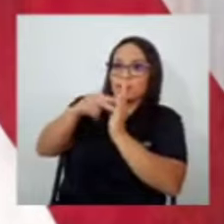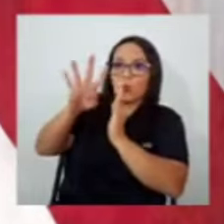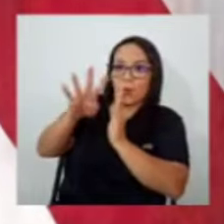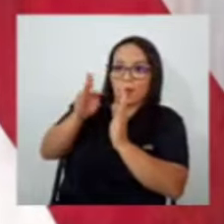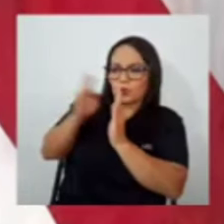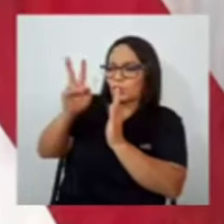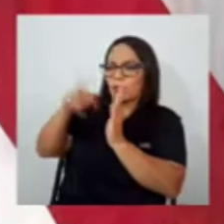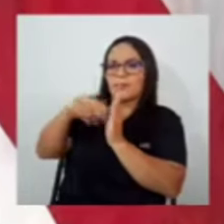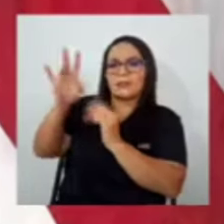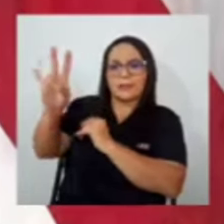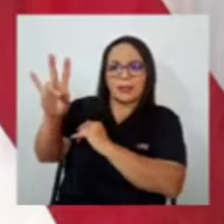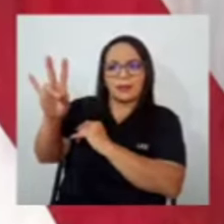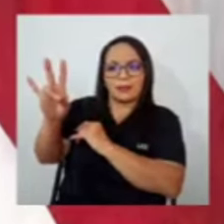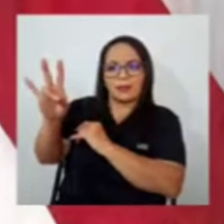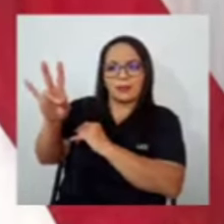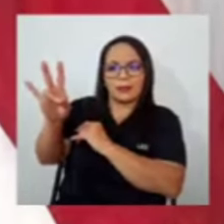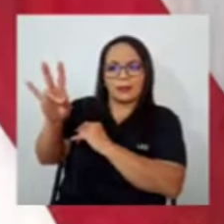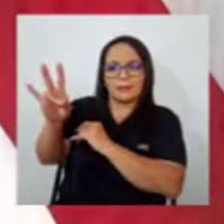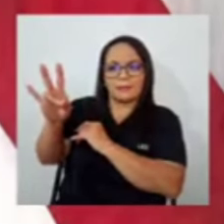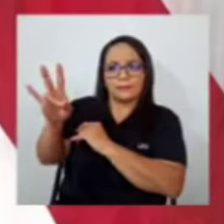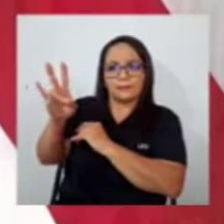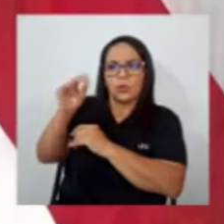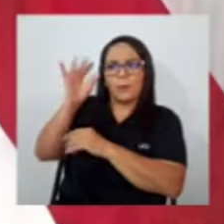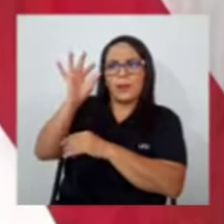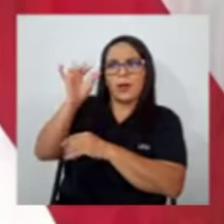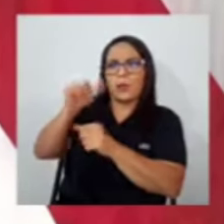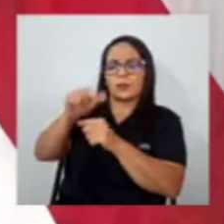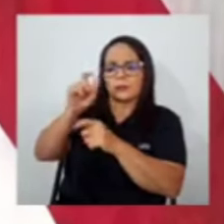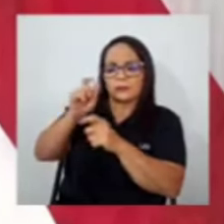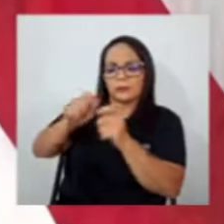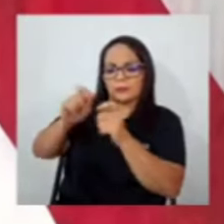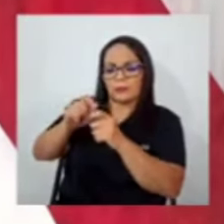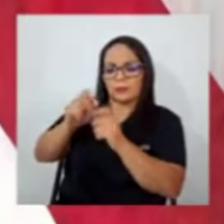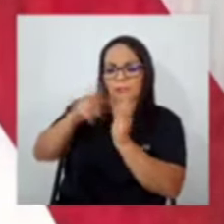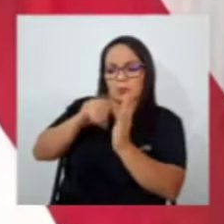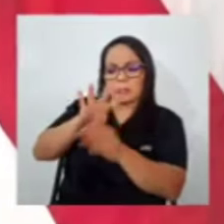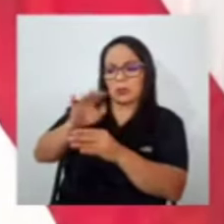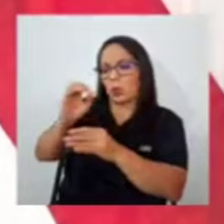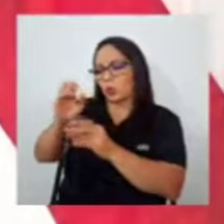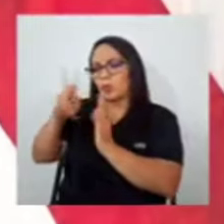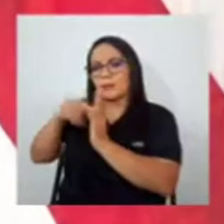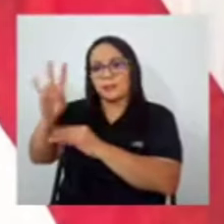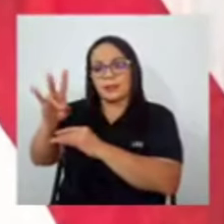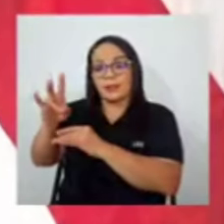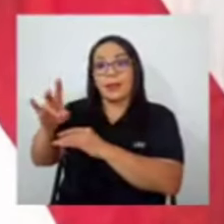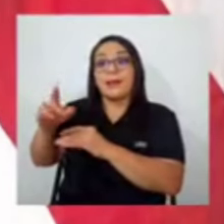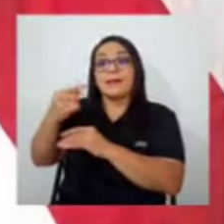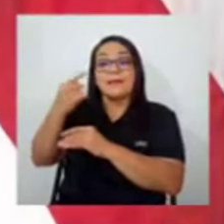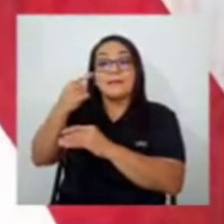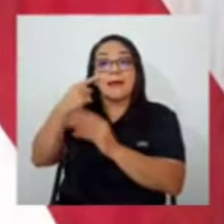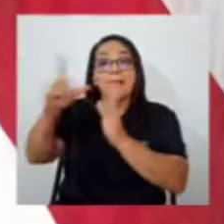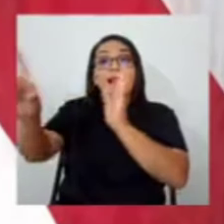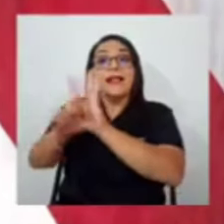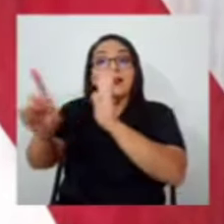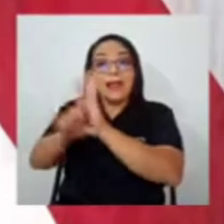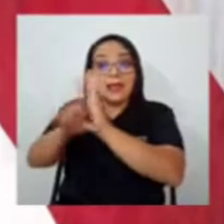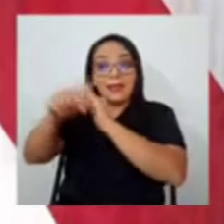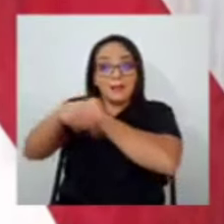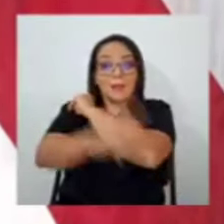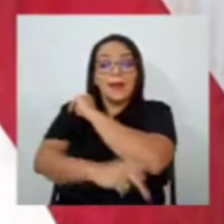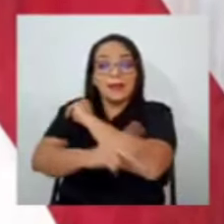no me acuerdo cuál año, si el 4 o el 7, 2007, la ley de este país